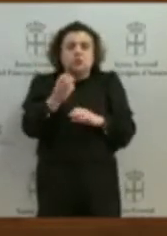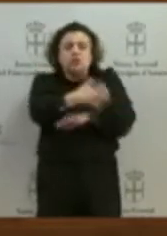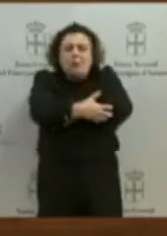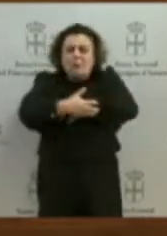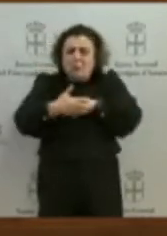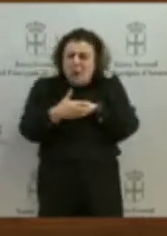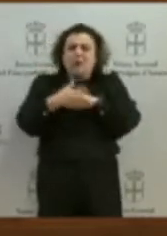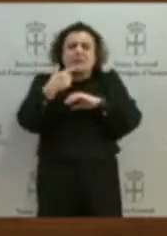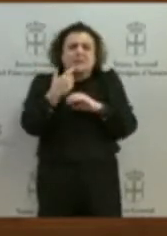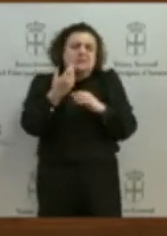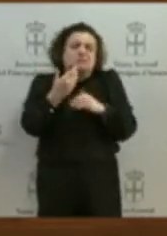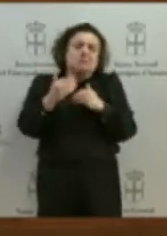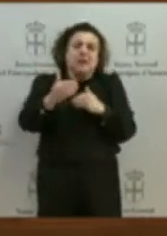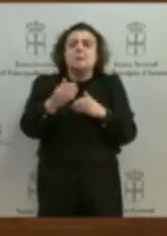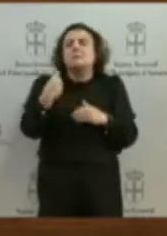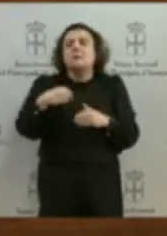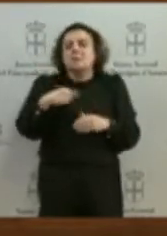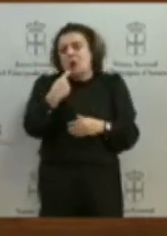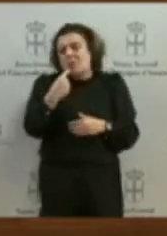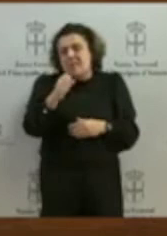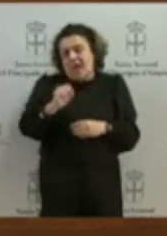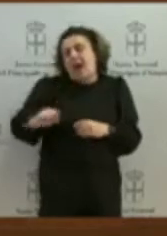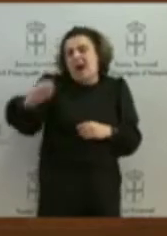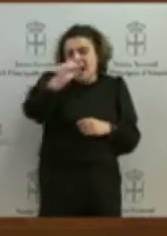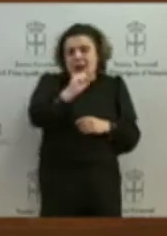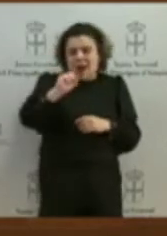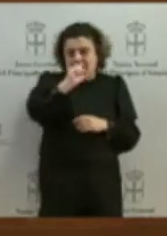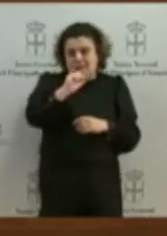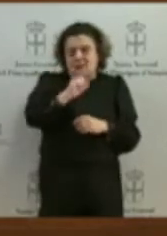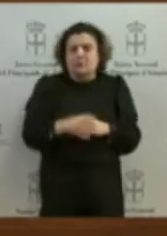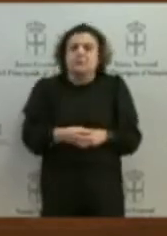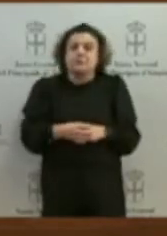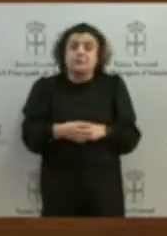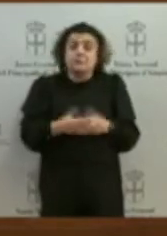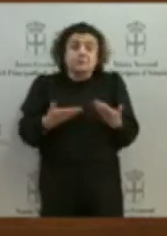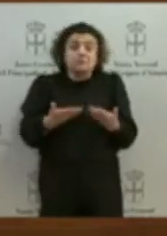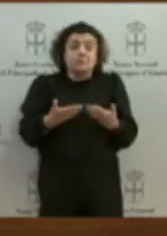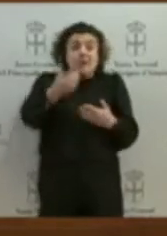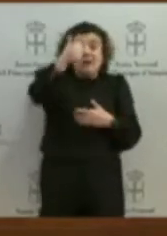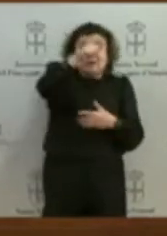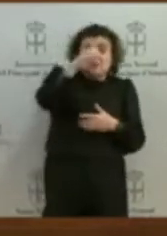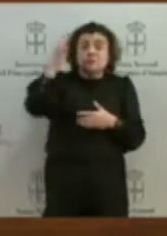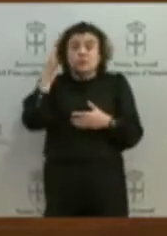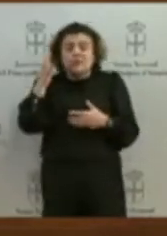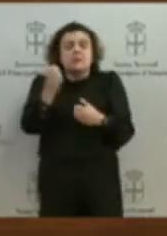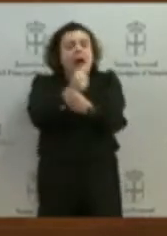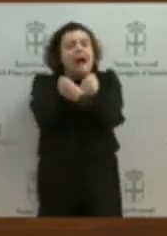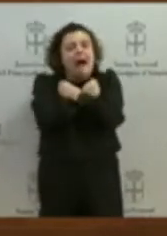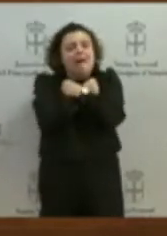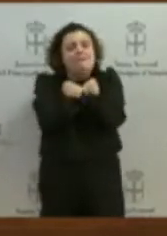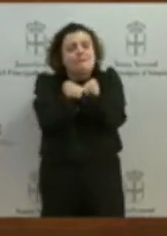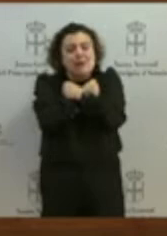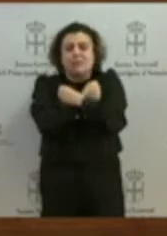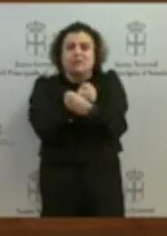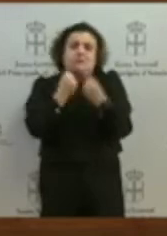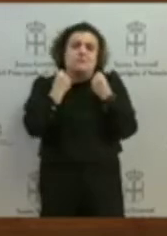argentina y el cuarto pa' la argentina. Para todos y todas un abrazo fraternal. Asturias lleva décadas instalada en un